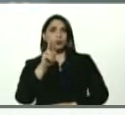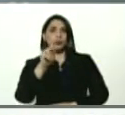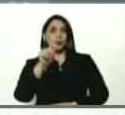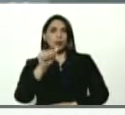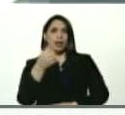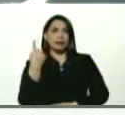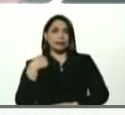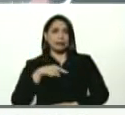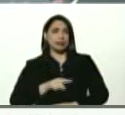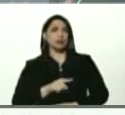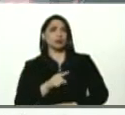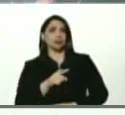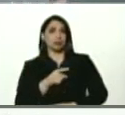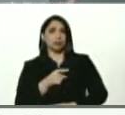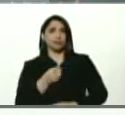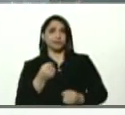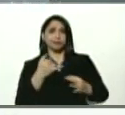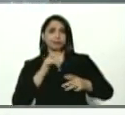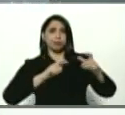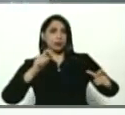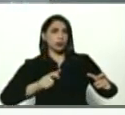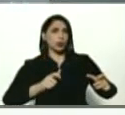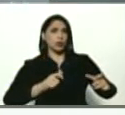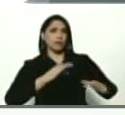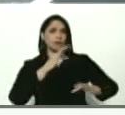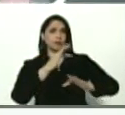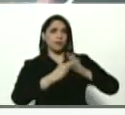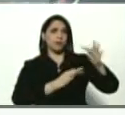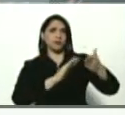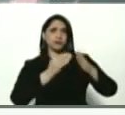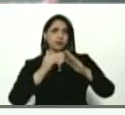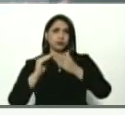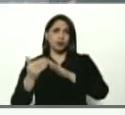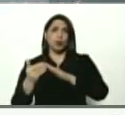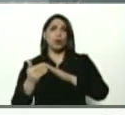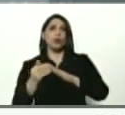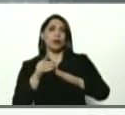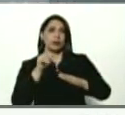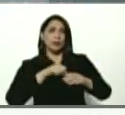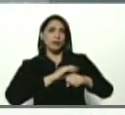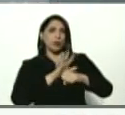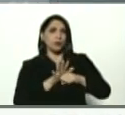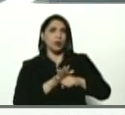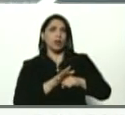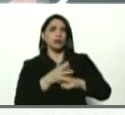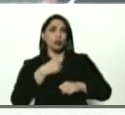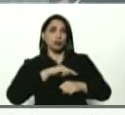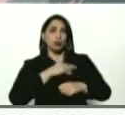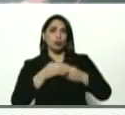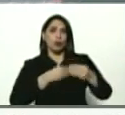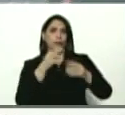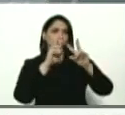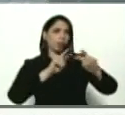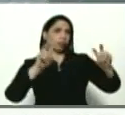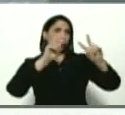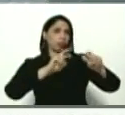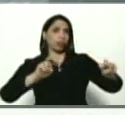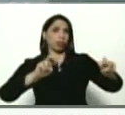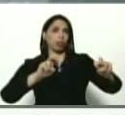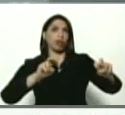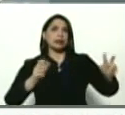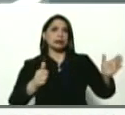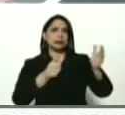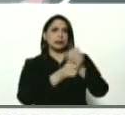Y allí hemos hecho un proceso intensivo de jornadas de respistaje masivo